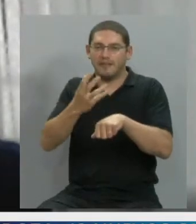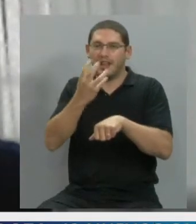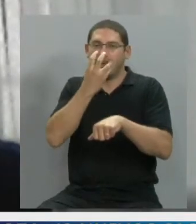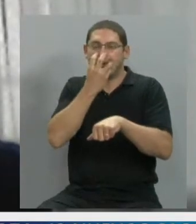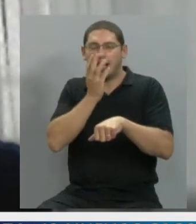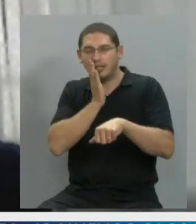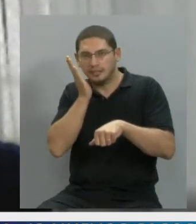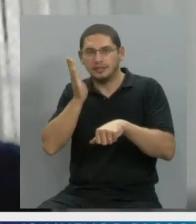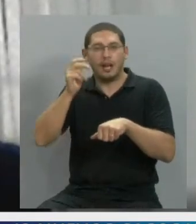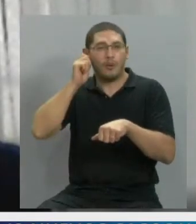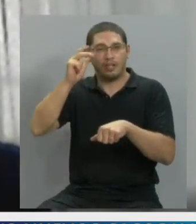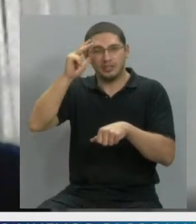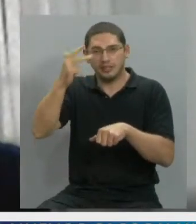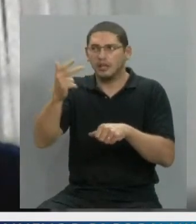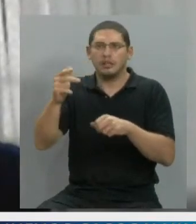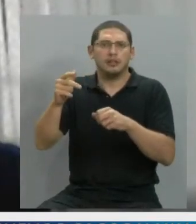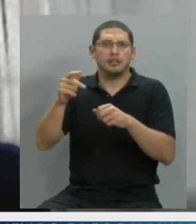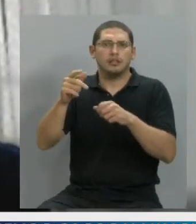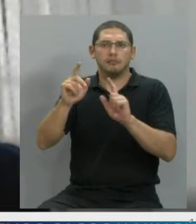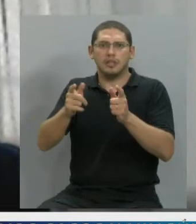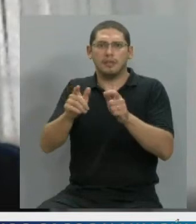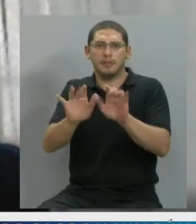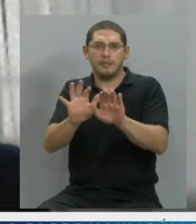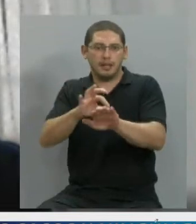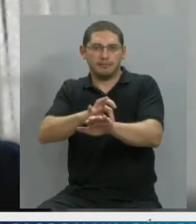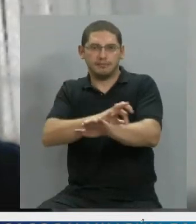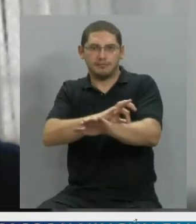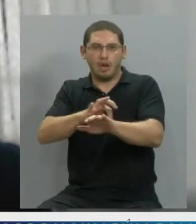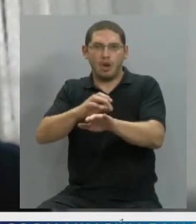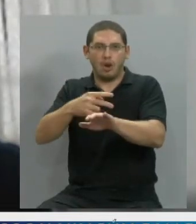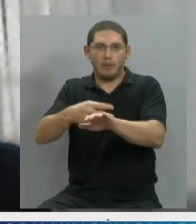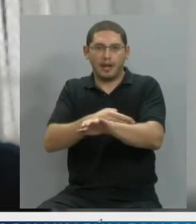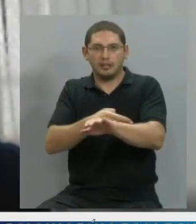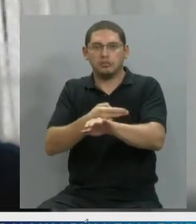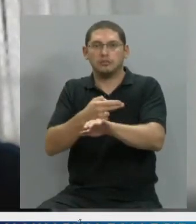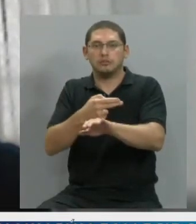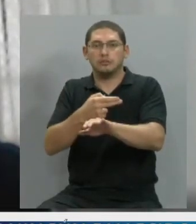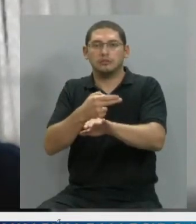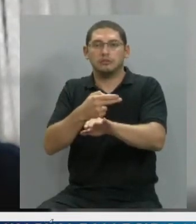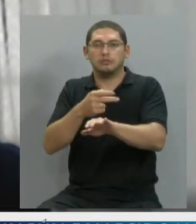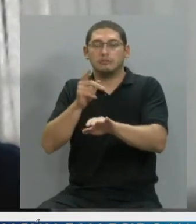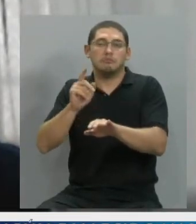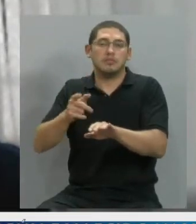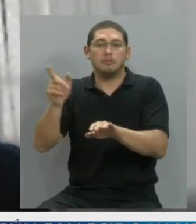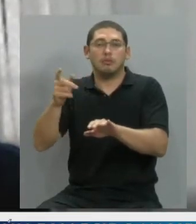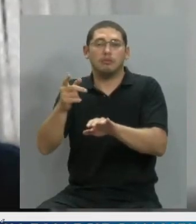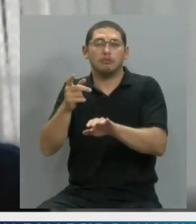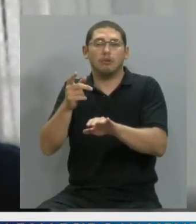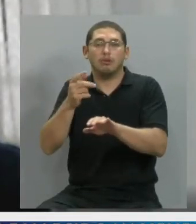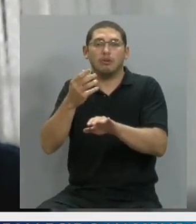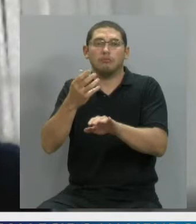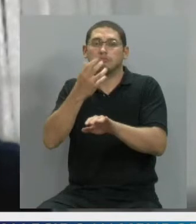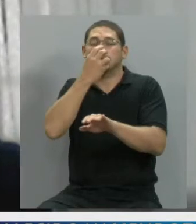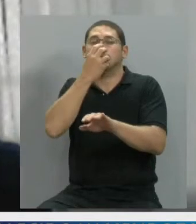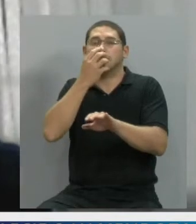Este Belín fue por una operación de tobillo que no ha sido controlada durante la anestesia, durante la operación,